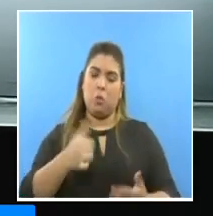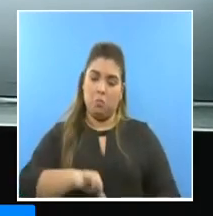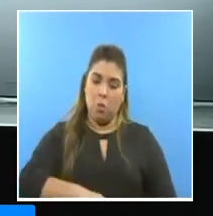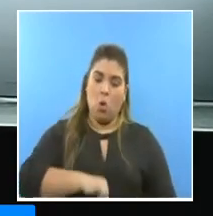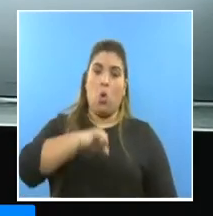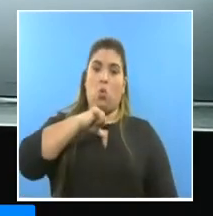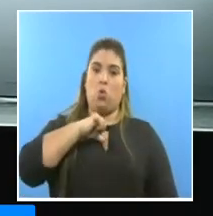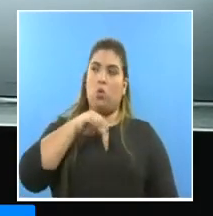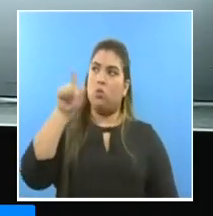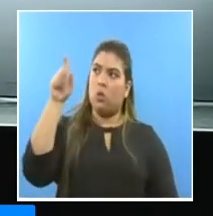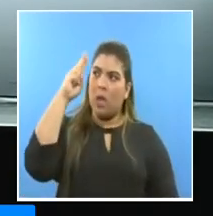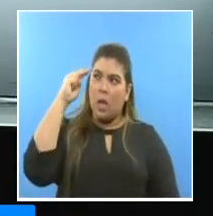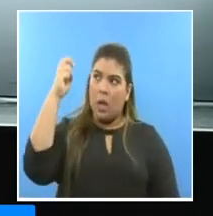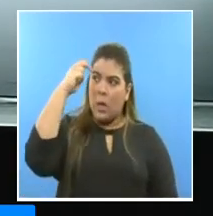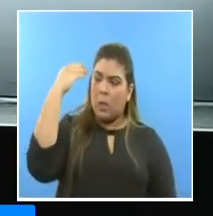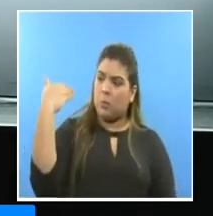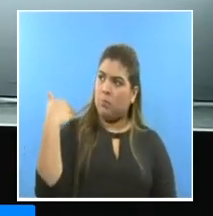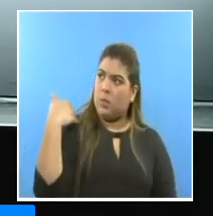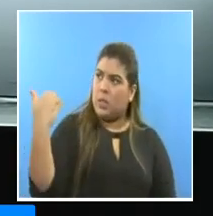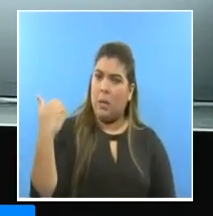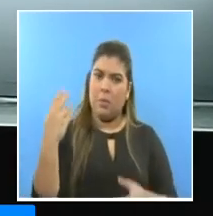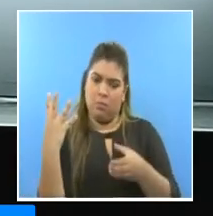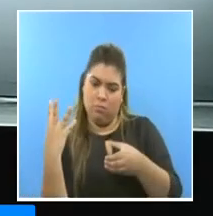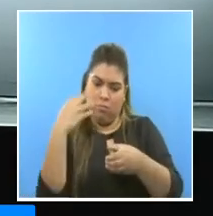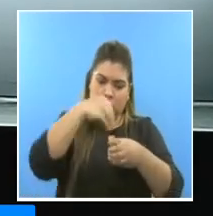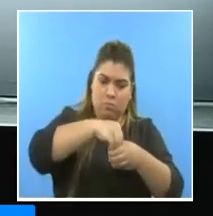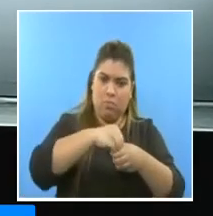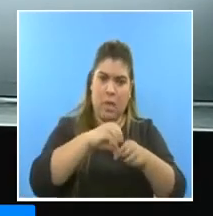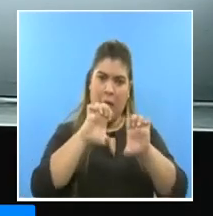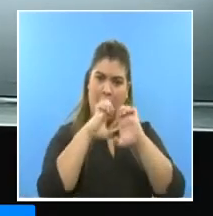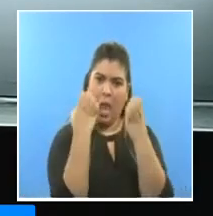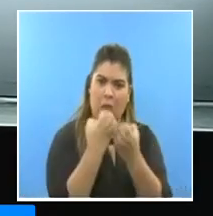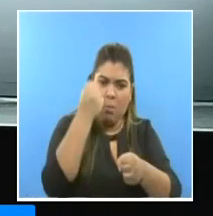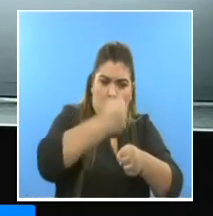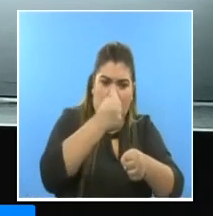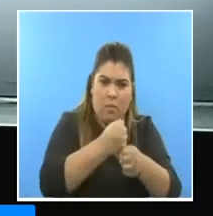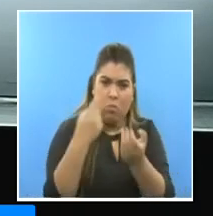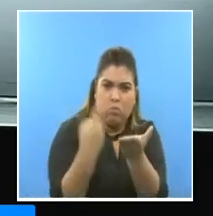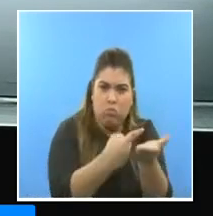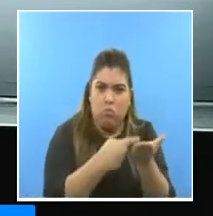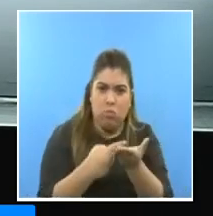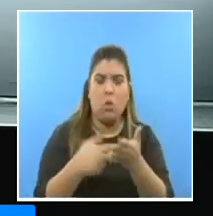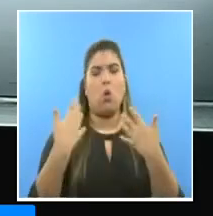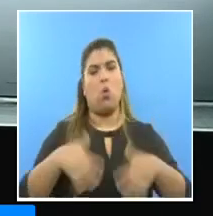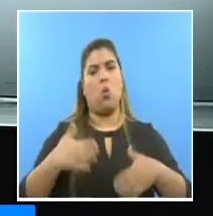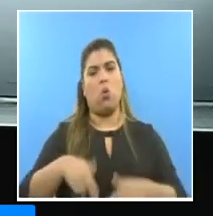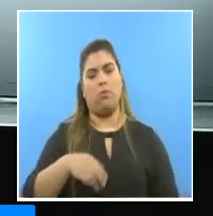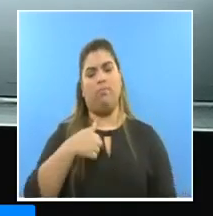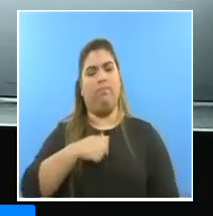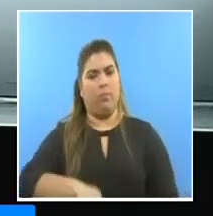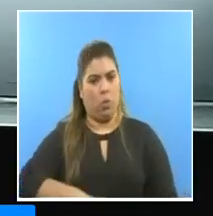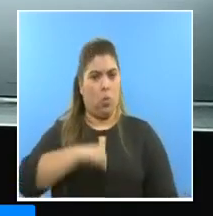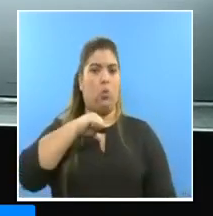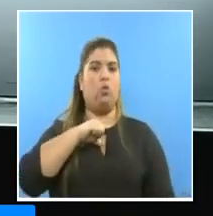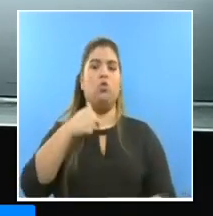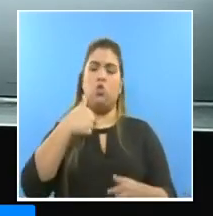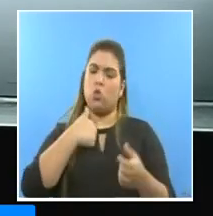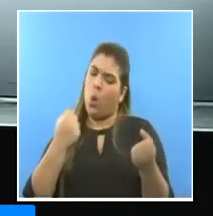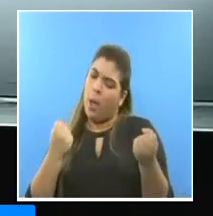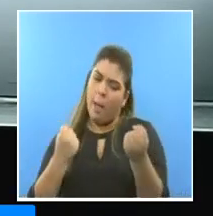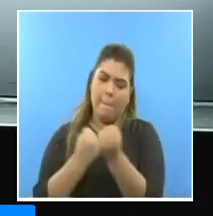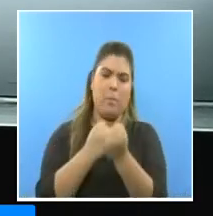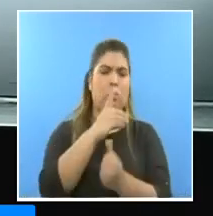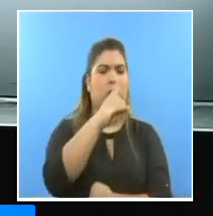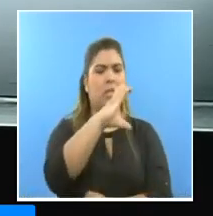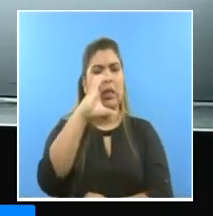pertenecer a esta gama de médicos de vasta experiencia en el país y daré todo mi aporte, todo lo que sea